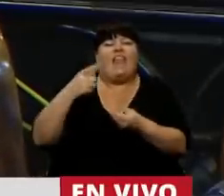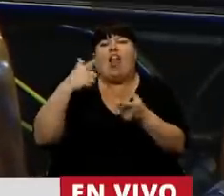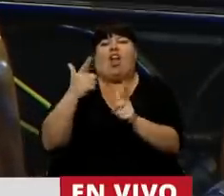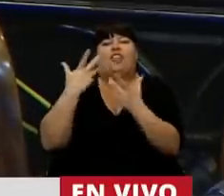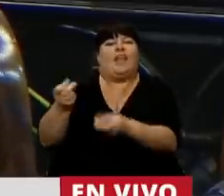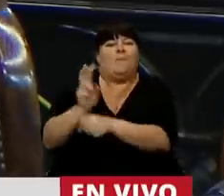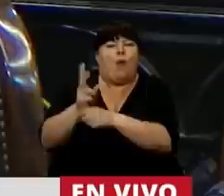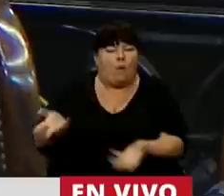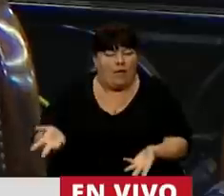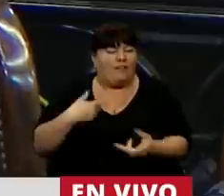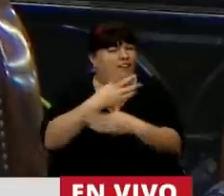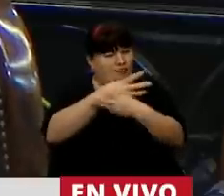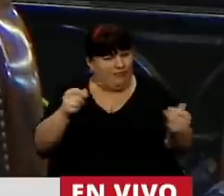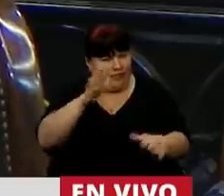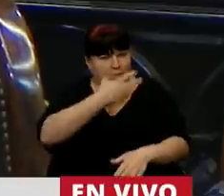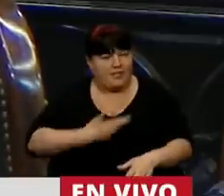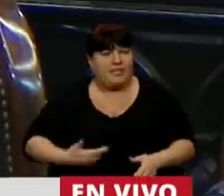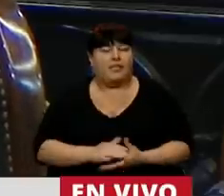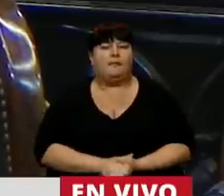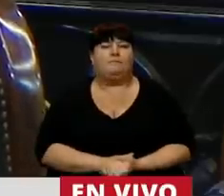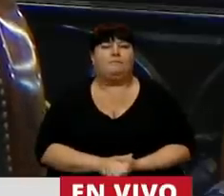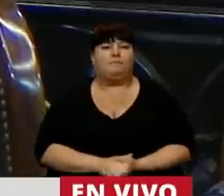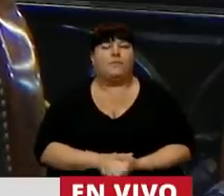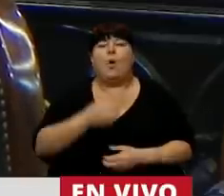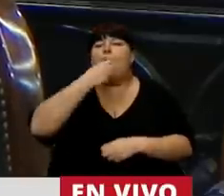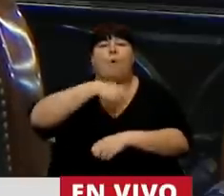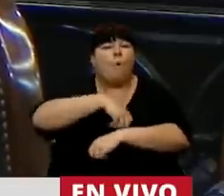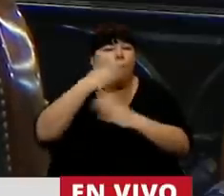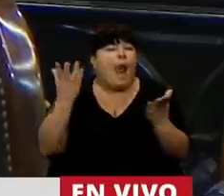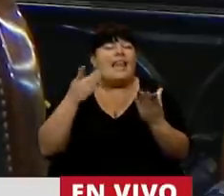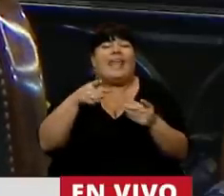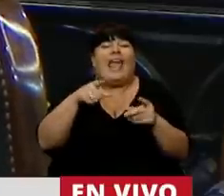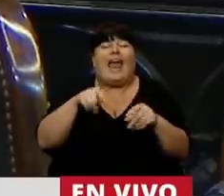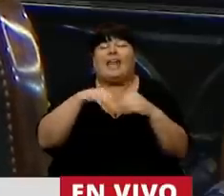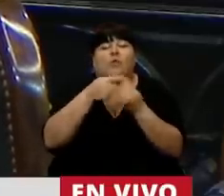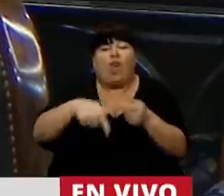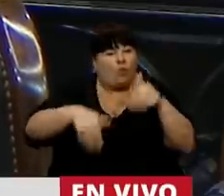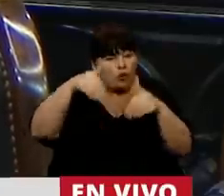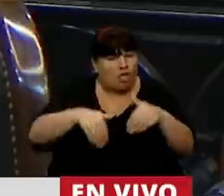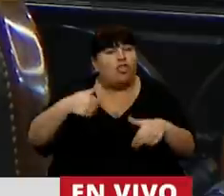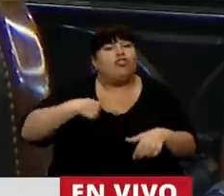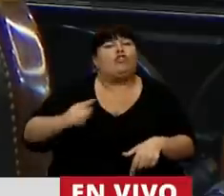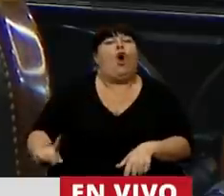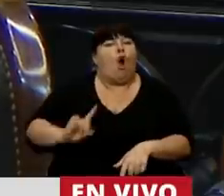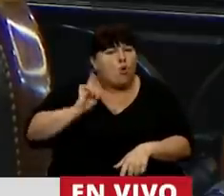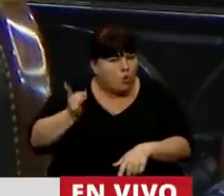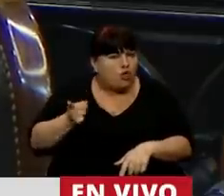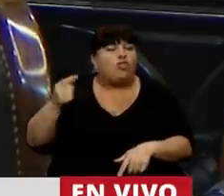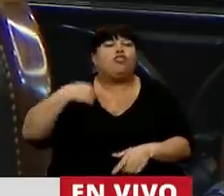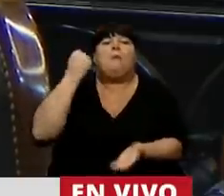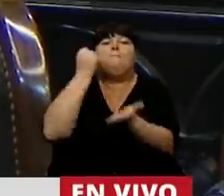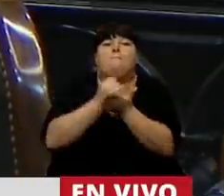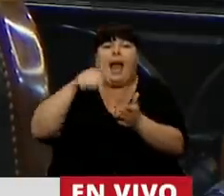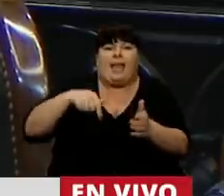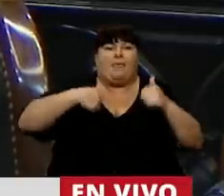indefensos. Termino, señor Presidente. Sea cual fuese el resultado de esta votación, yo me siento orgullosa por la huella